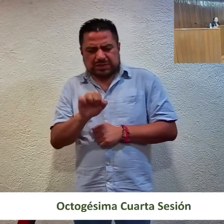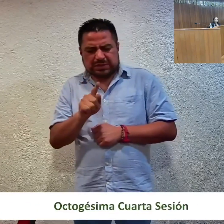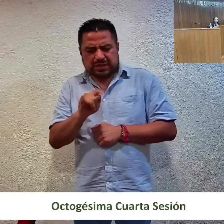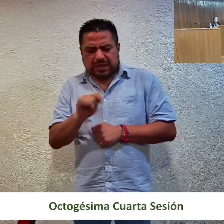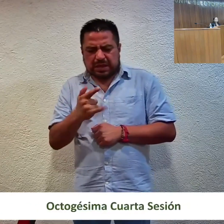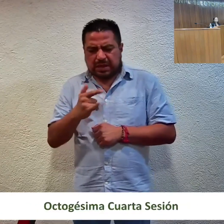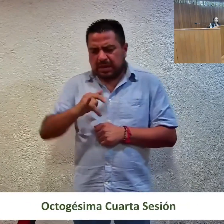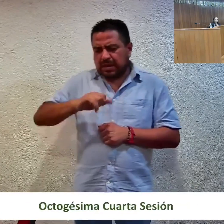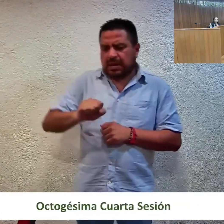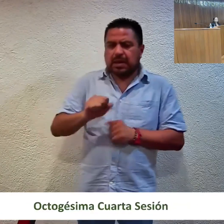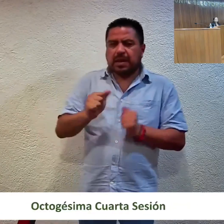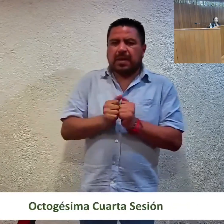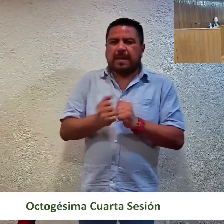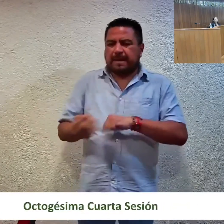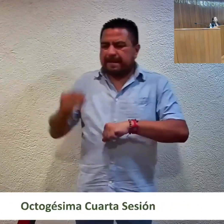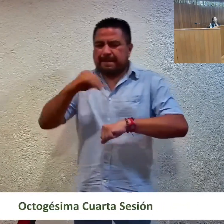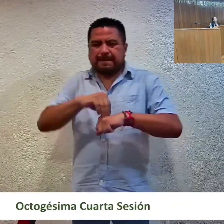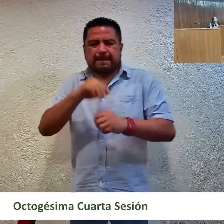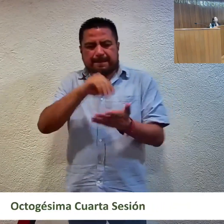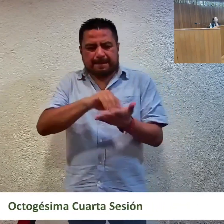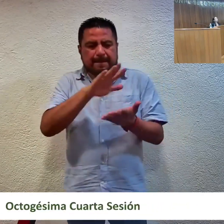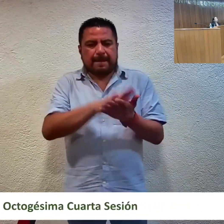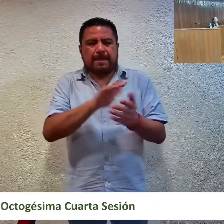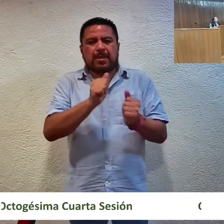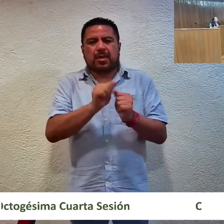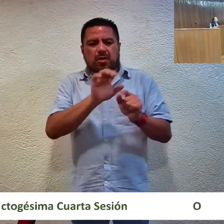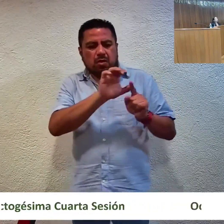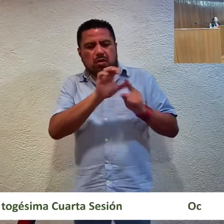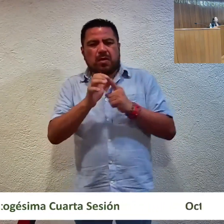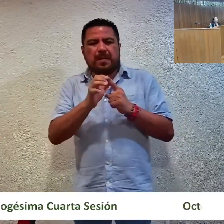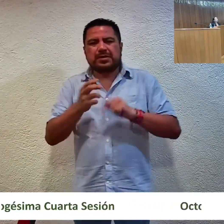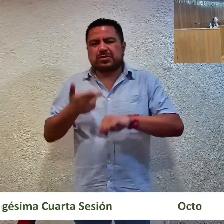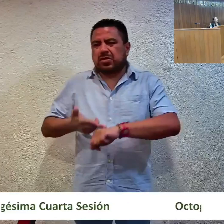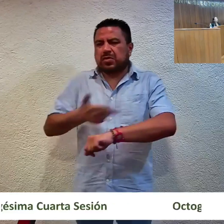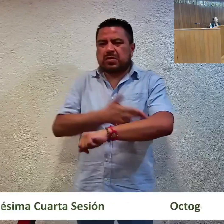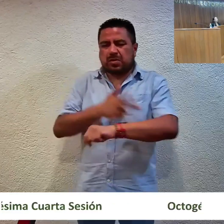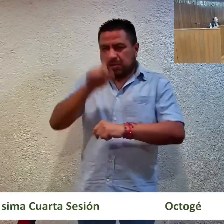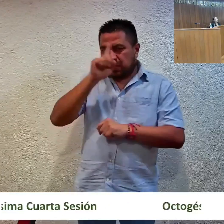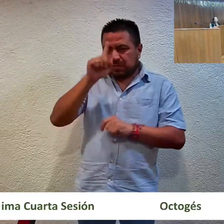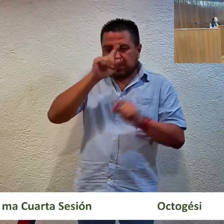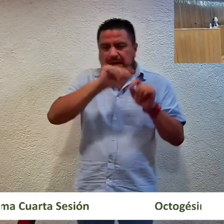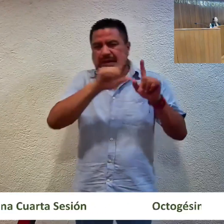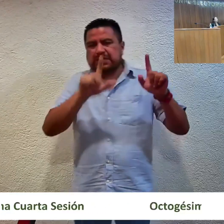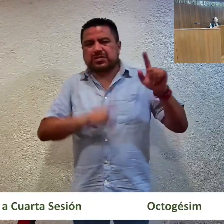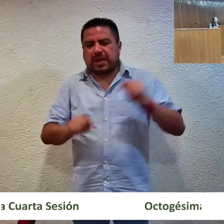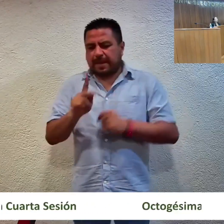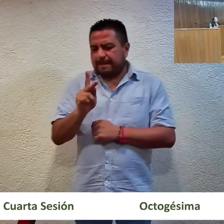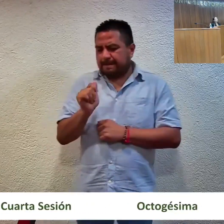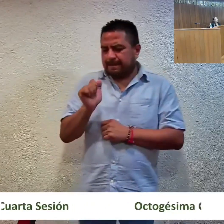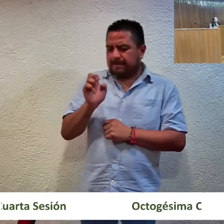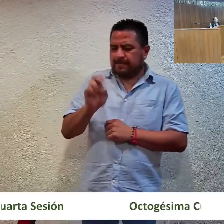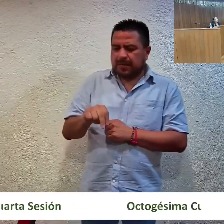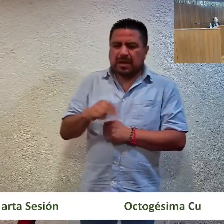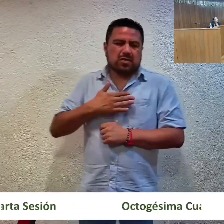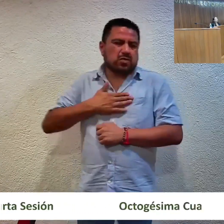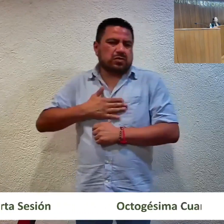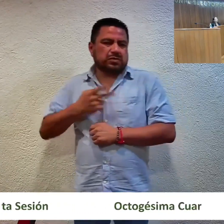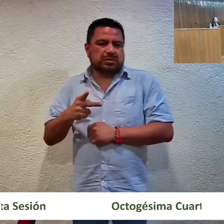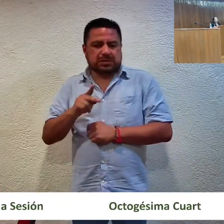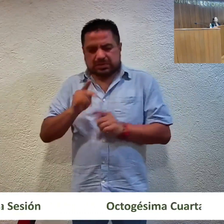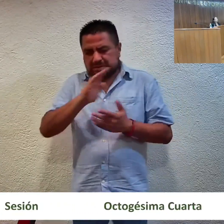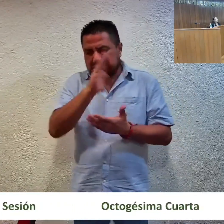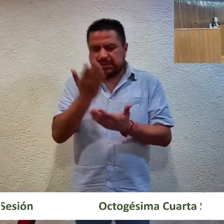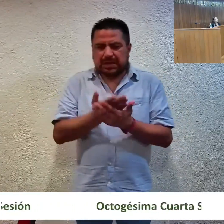controvertir la medida cautelar decretada por la Comisión de Justicia del Consejo Nacional del Partido Acción Nacional en el expediente CJ